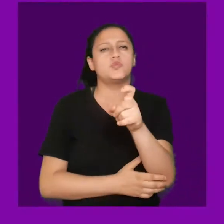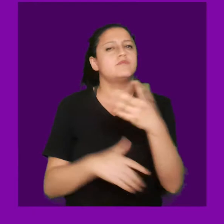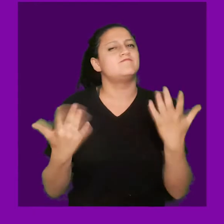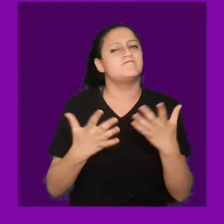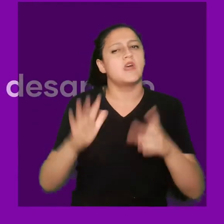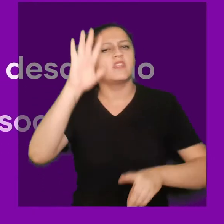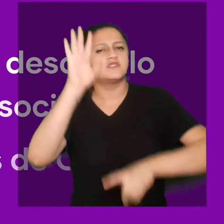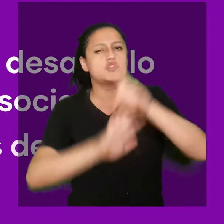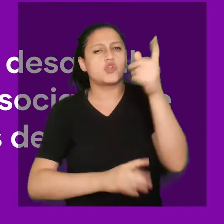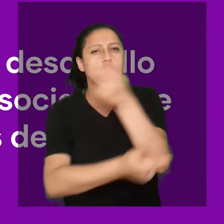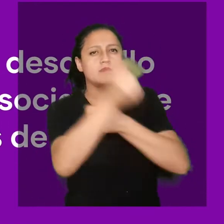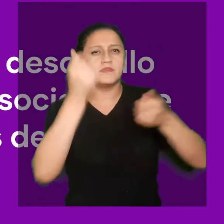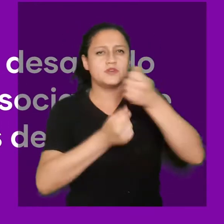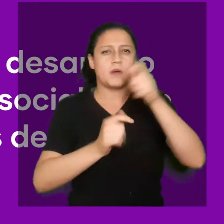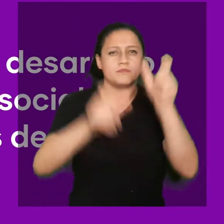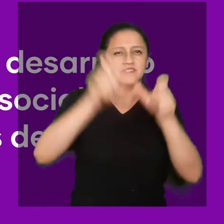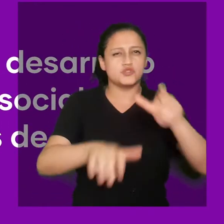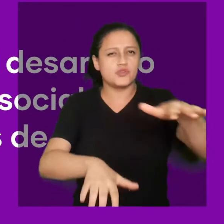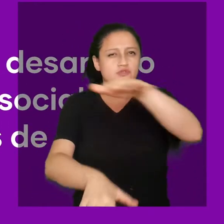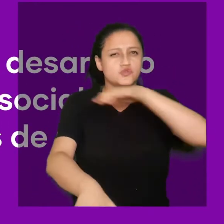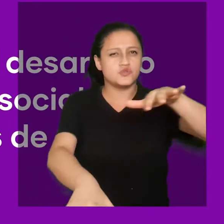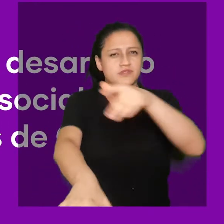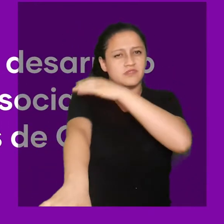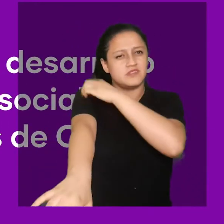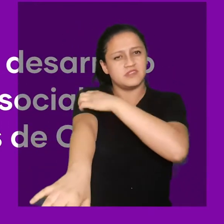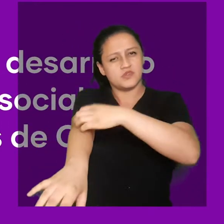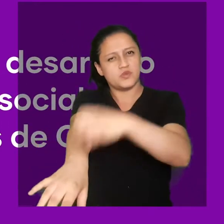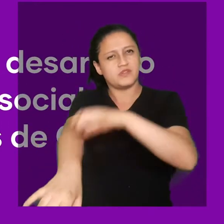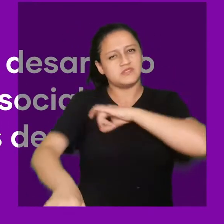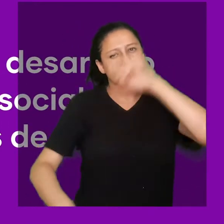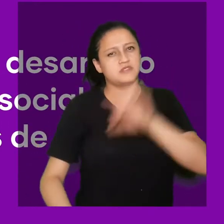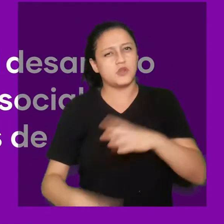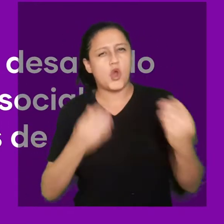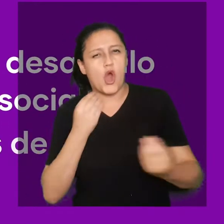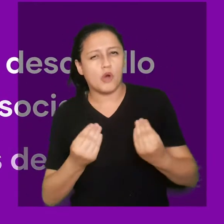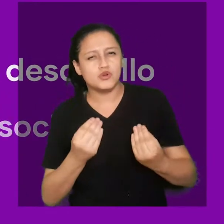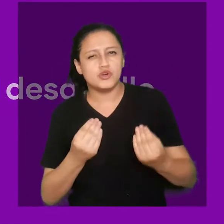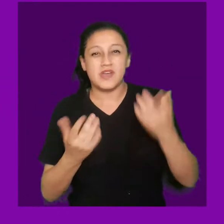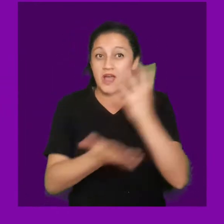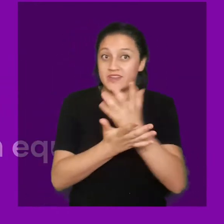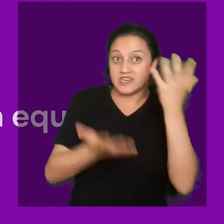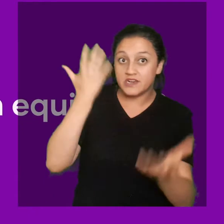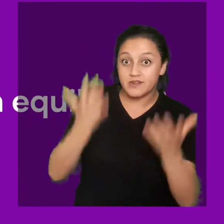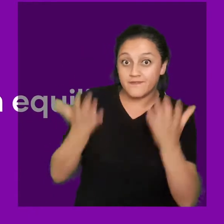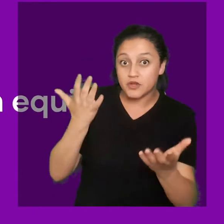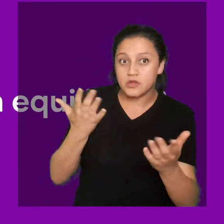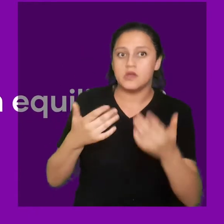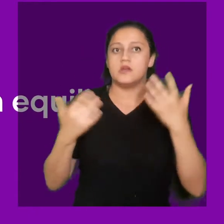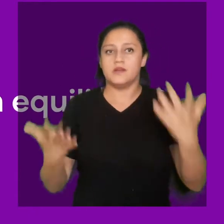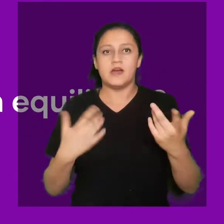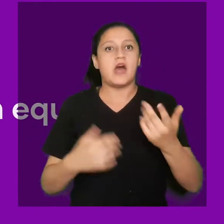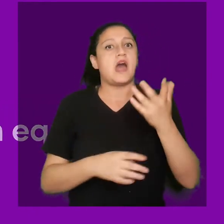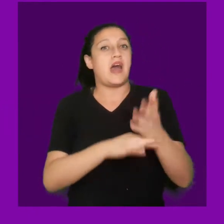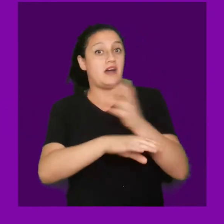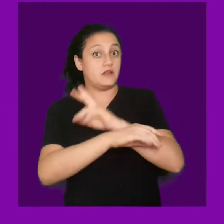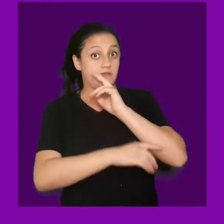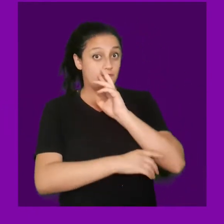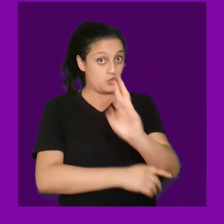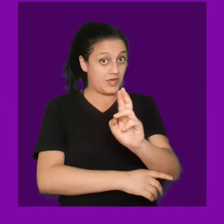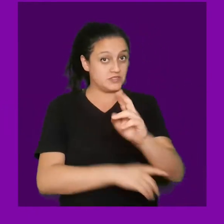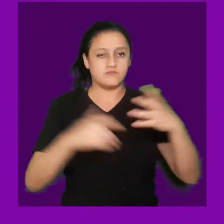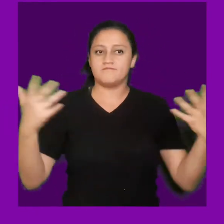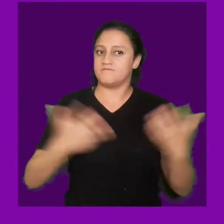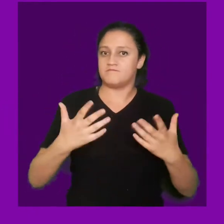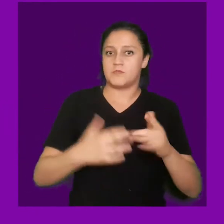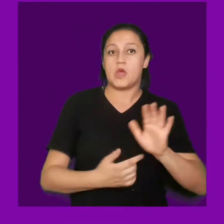Comencemos. ¿Cómo es el desarrollo económico y social entre las regiones de Chile? ¿Hay un equilibrio? Para responder